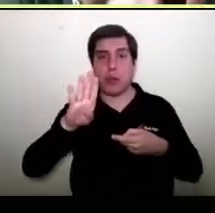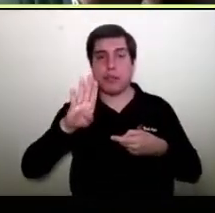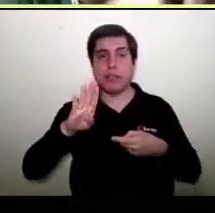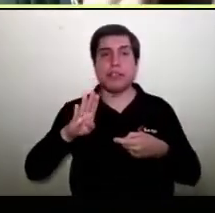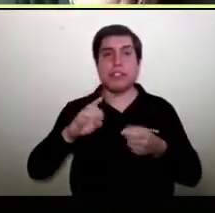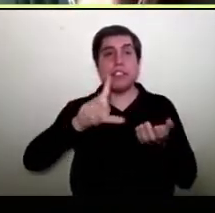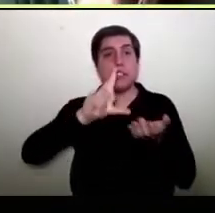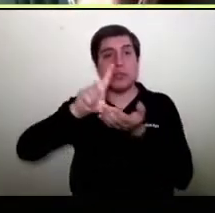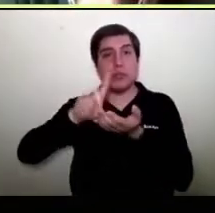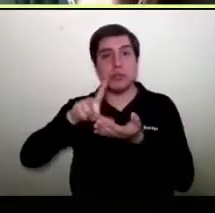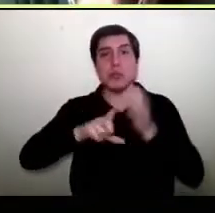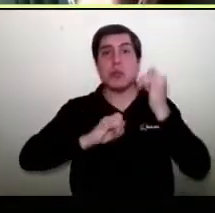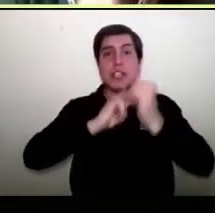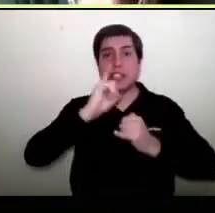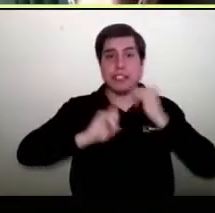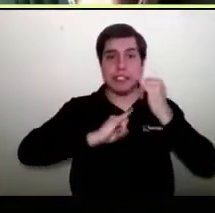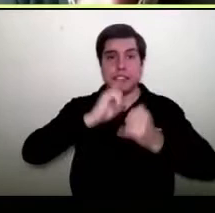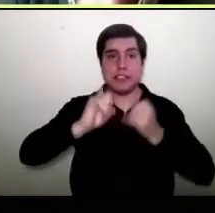espacio virtual en Internet.